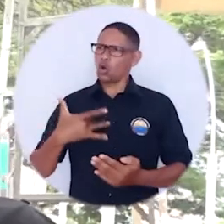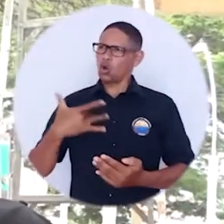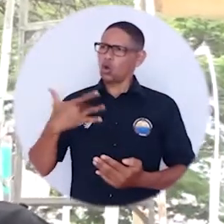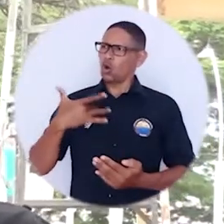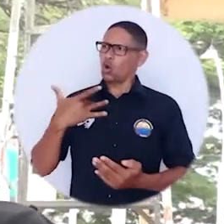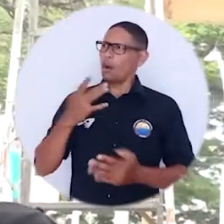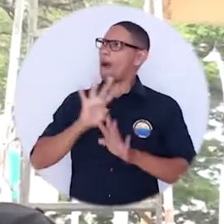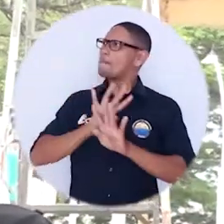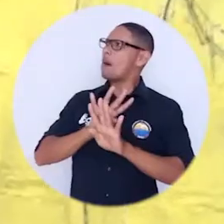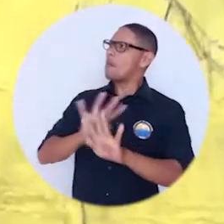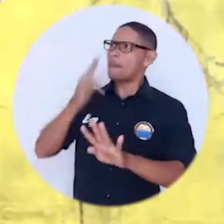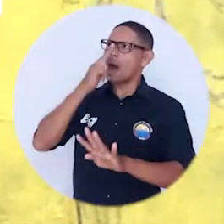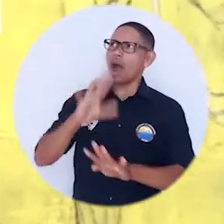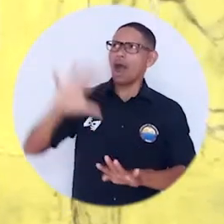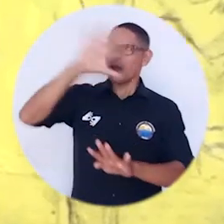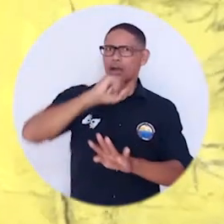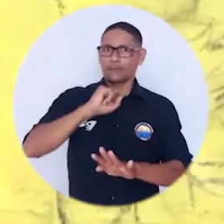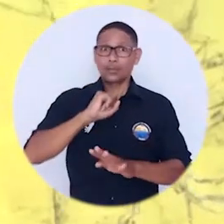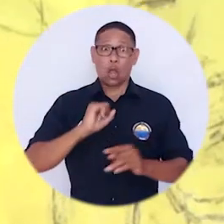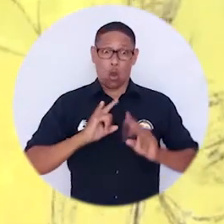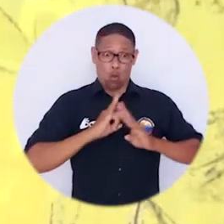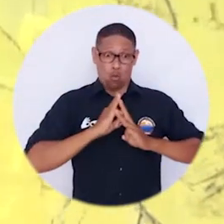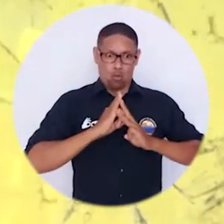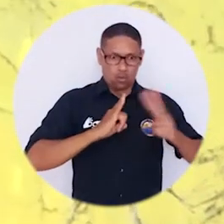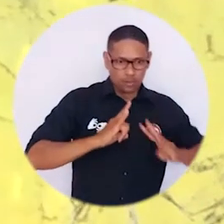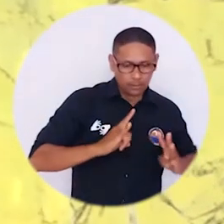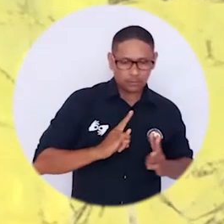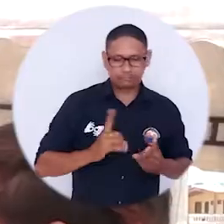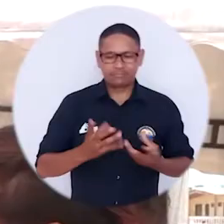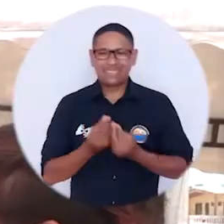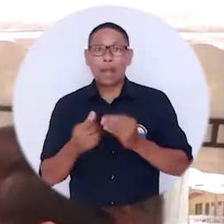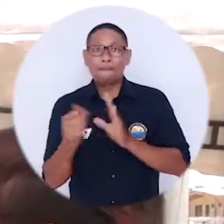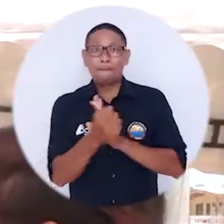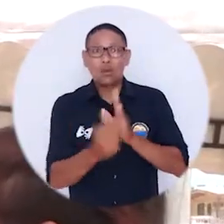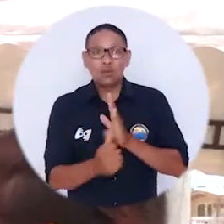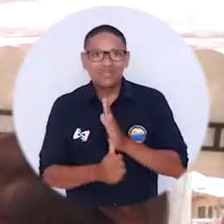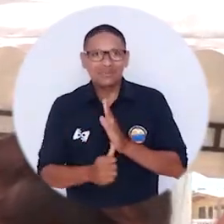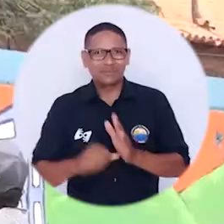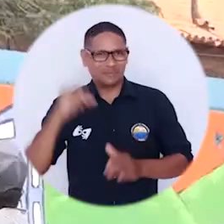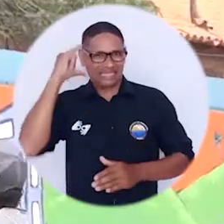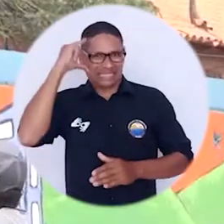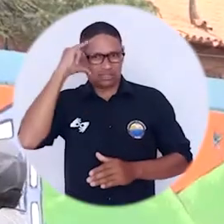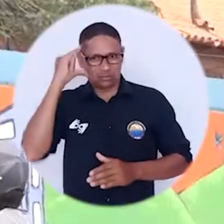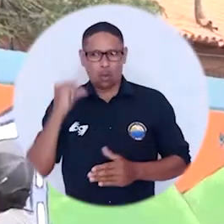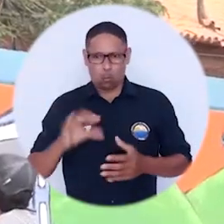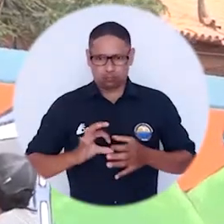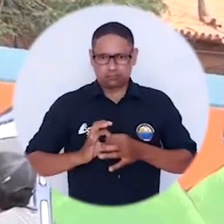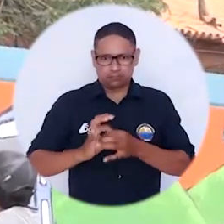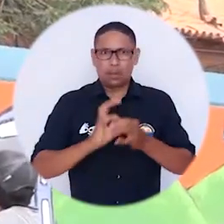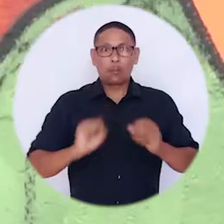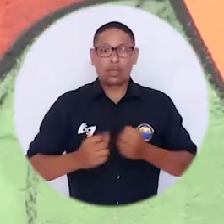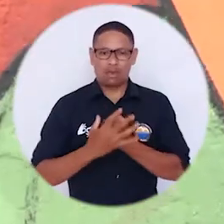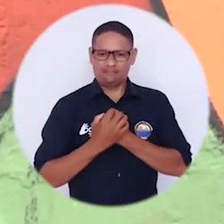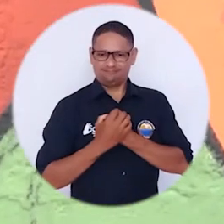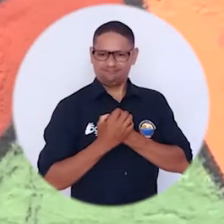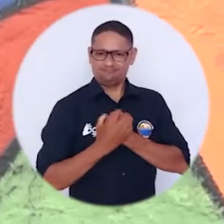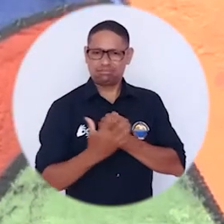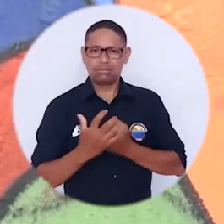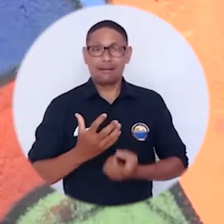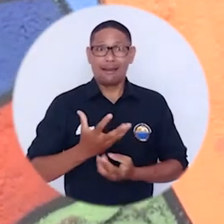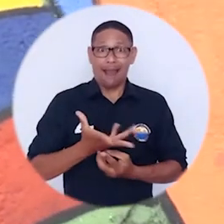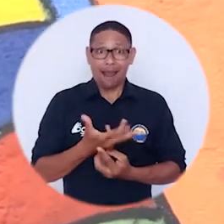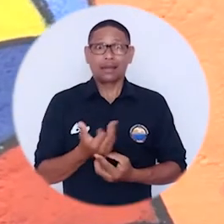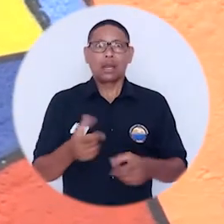jóvenes frente al paro nacional, Uni Magdalena, mediante el voluntariado universitario y el programa de psicología, demostraron una vez más que desde las